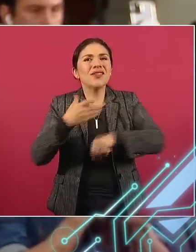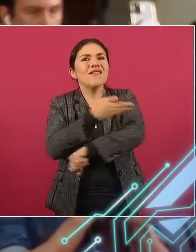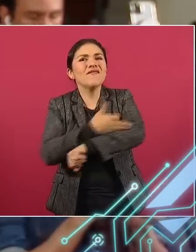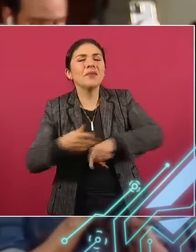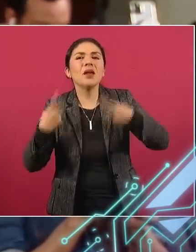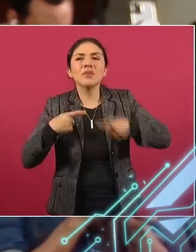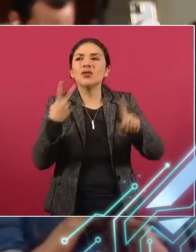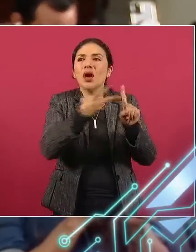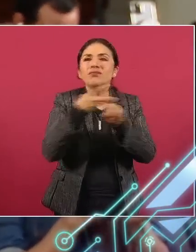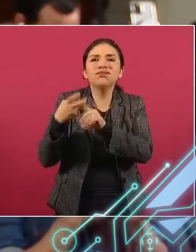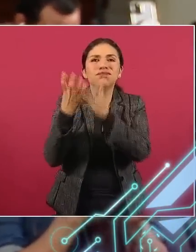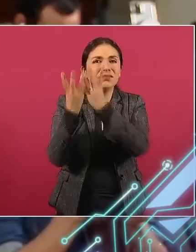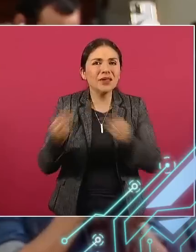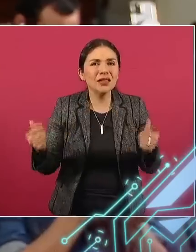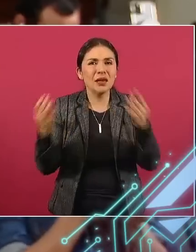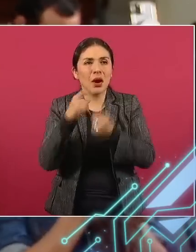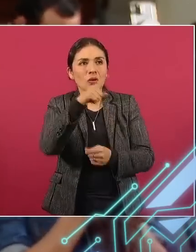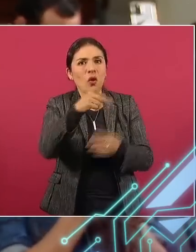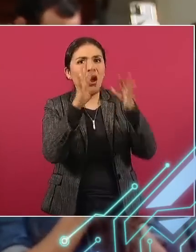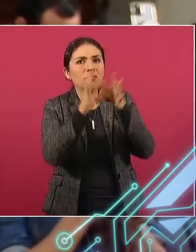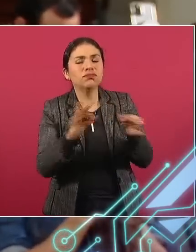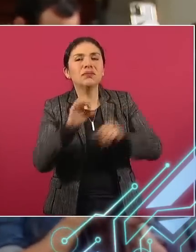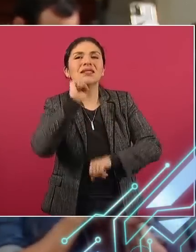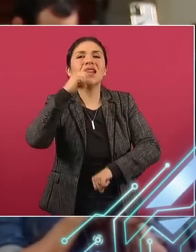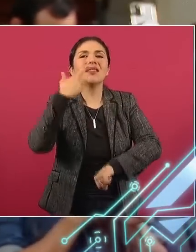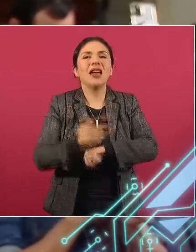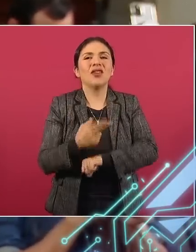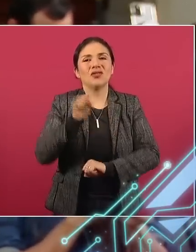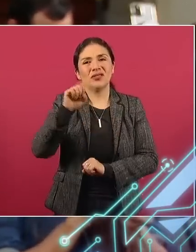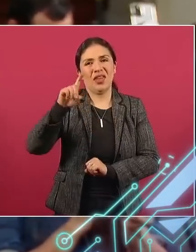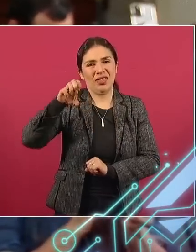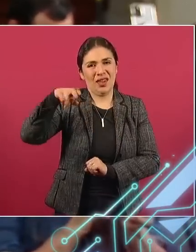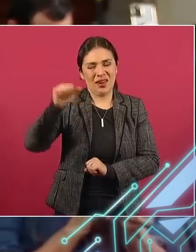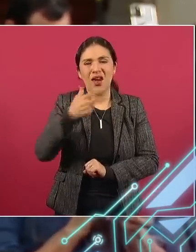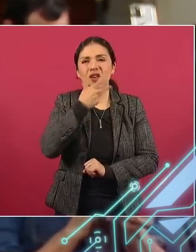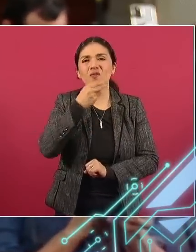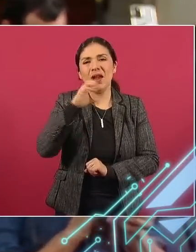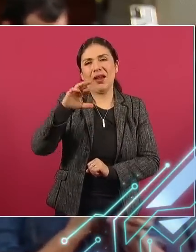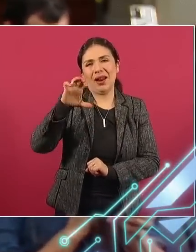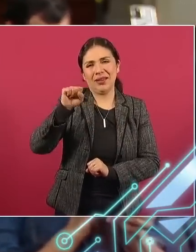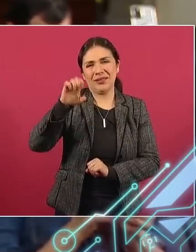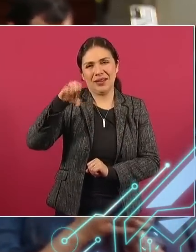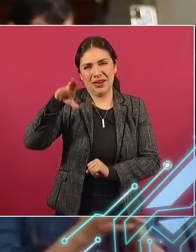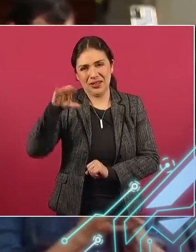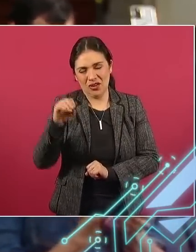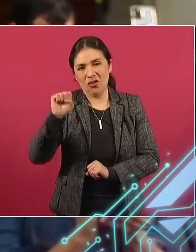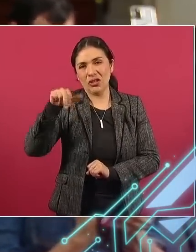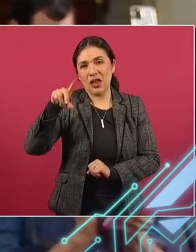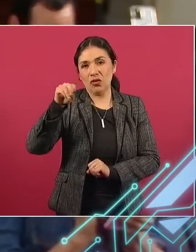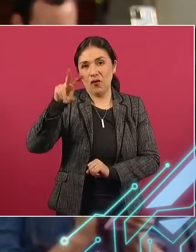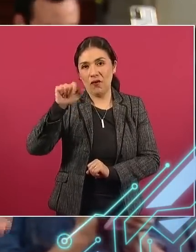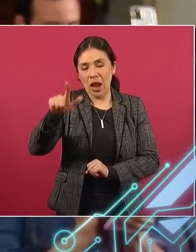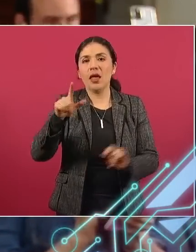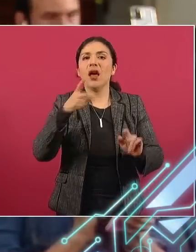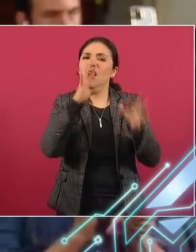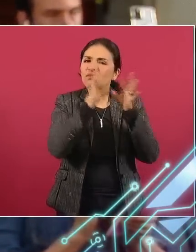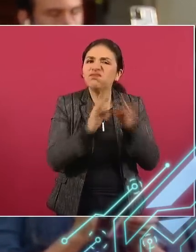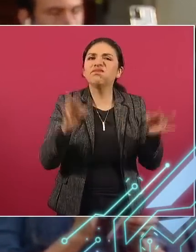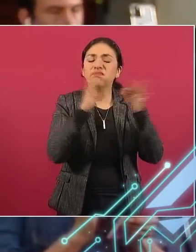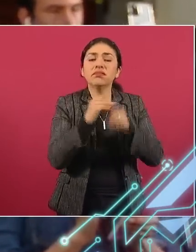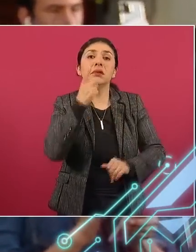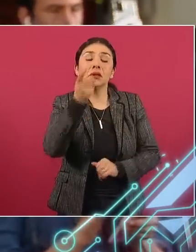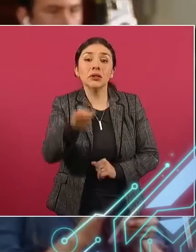personas desaparecidas el discurso del secretario de la Defensa Nacional, Luis Vicencio Sandoval, donde señalaba que ya había autorizado usted